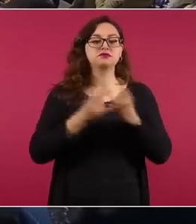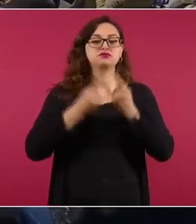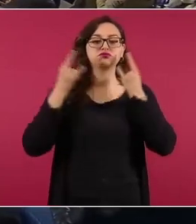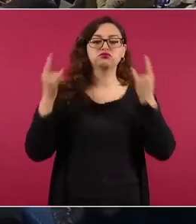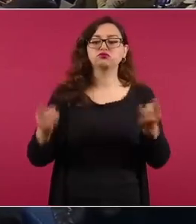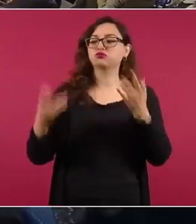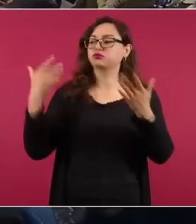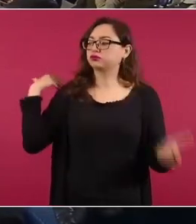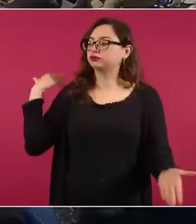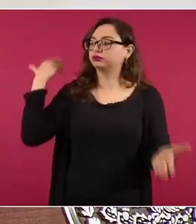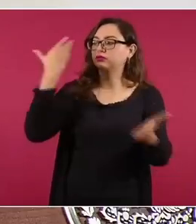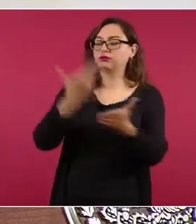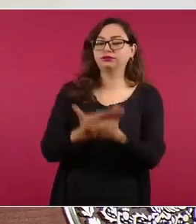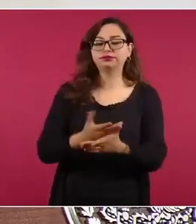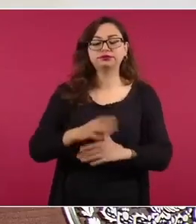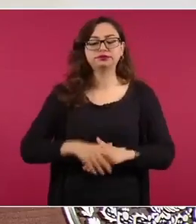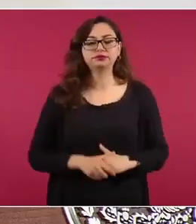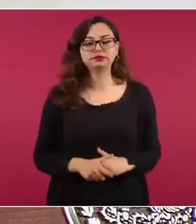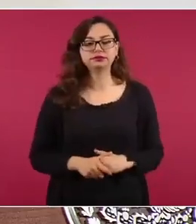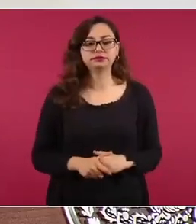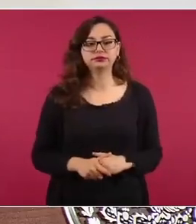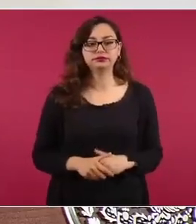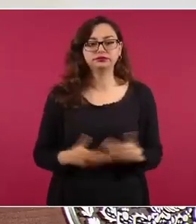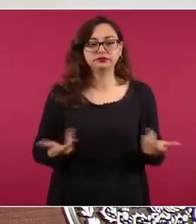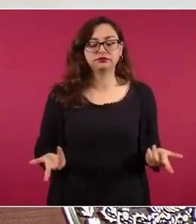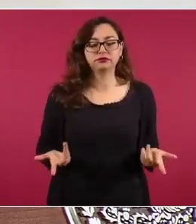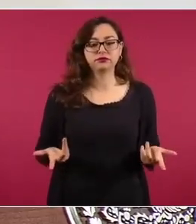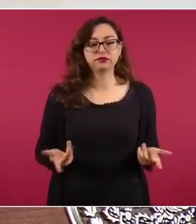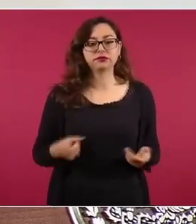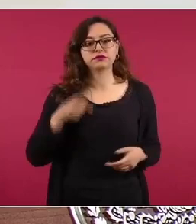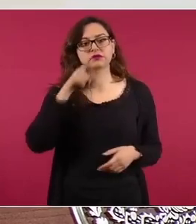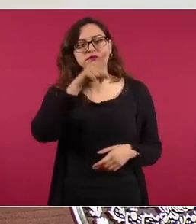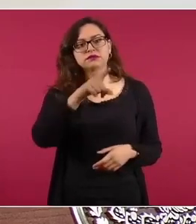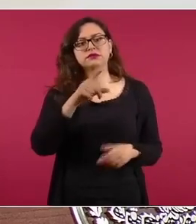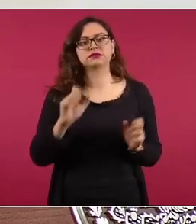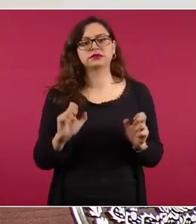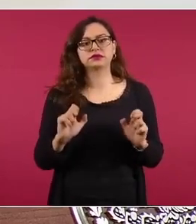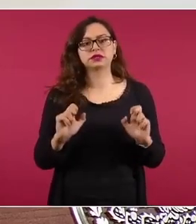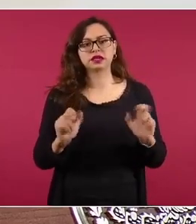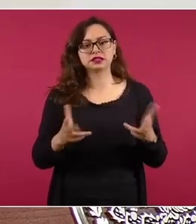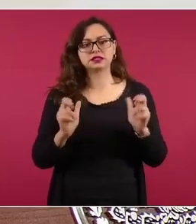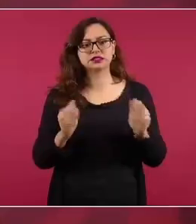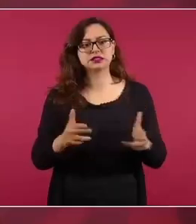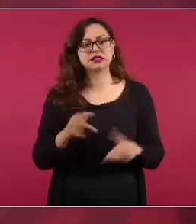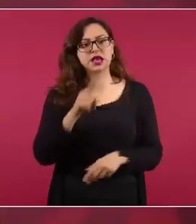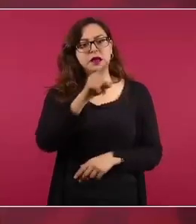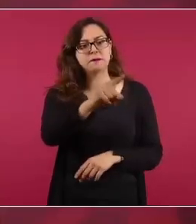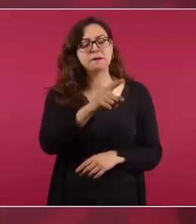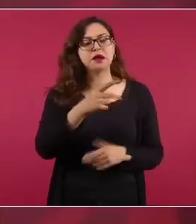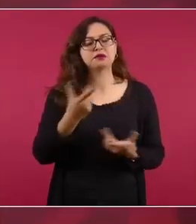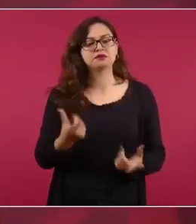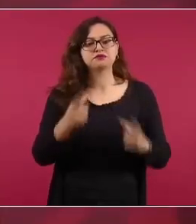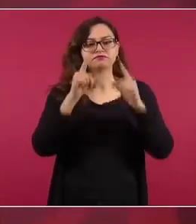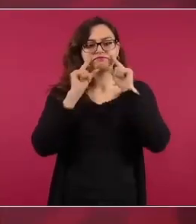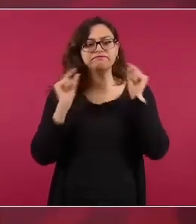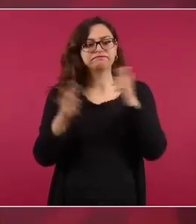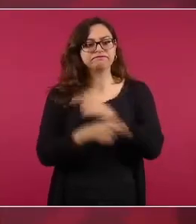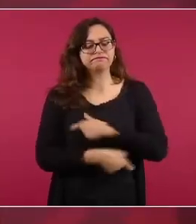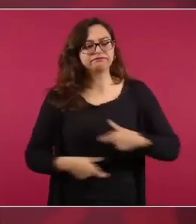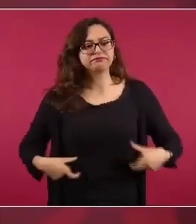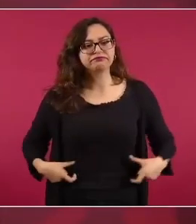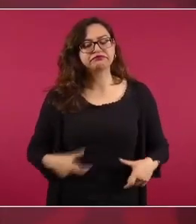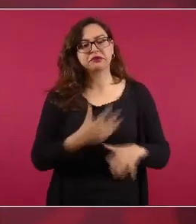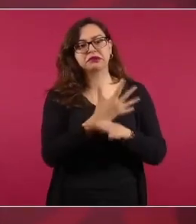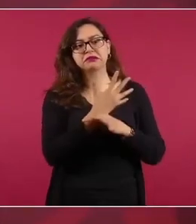llamando a no votar decía que éramos el huevo de la serpiente que éramos lo mismo